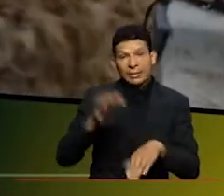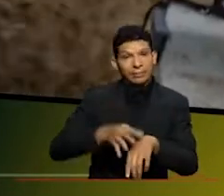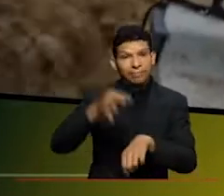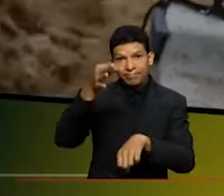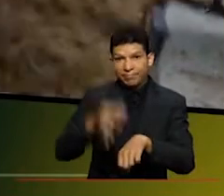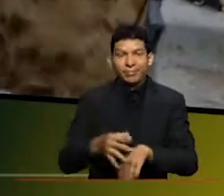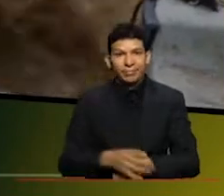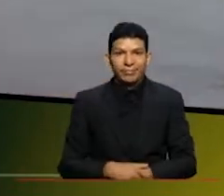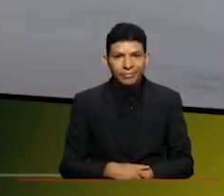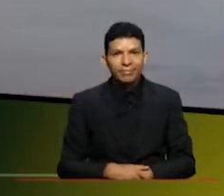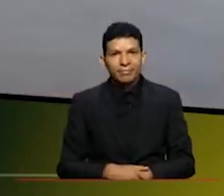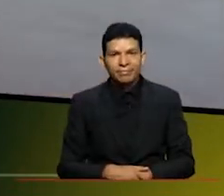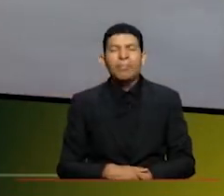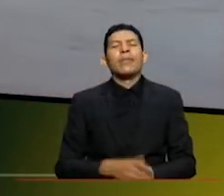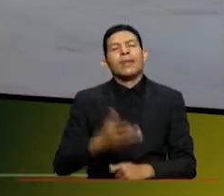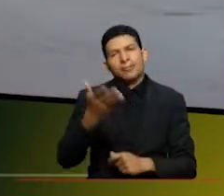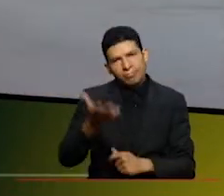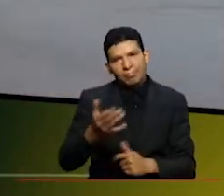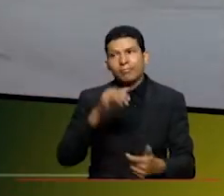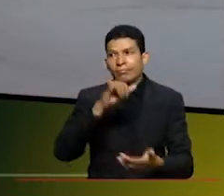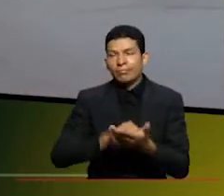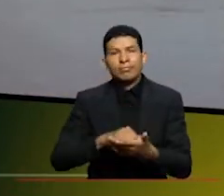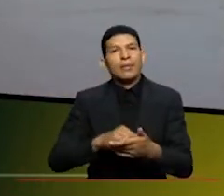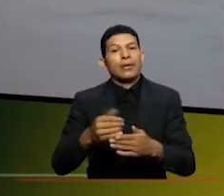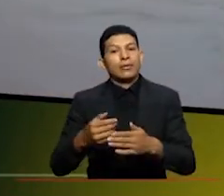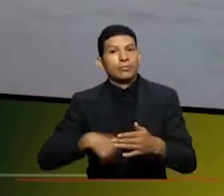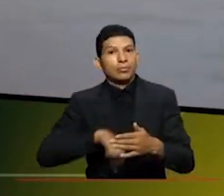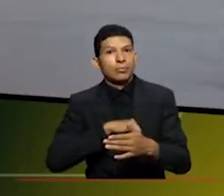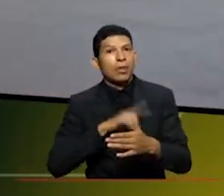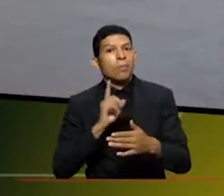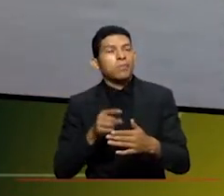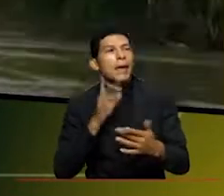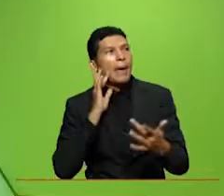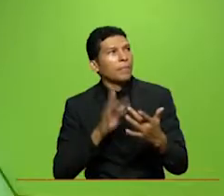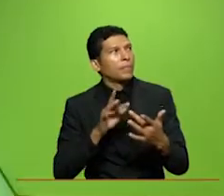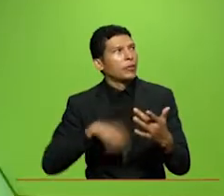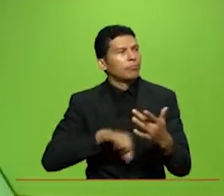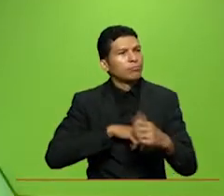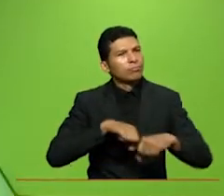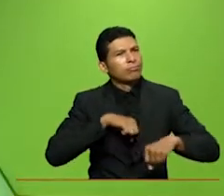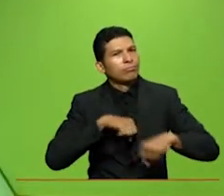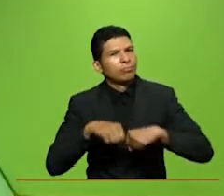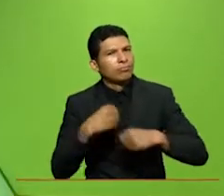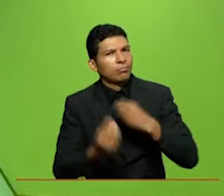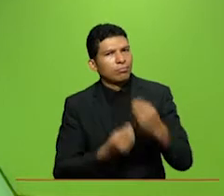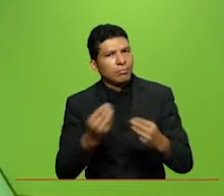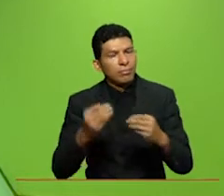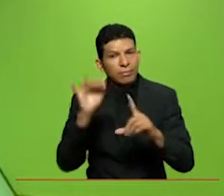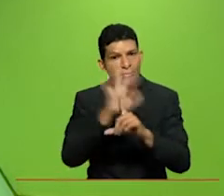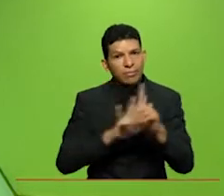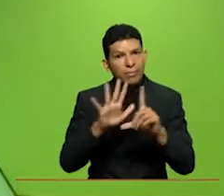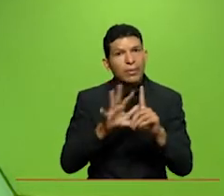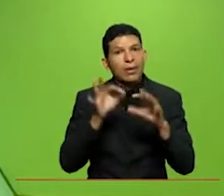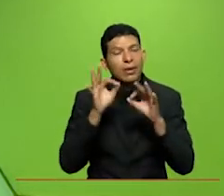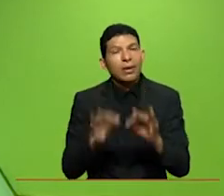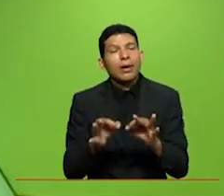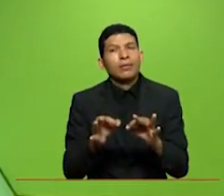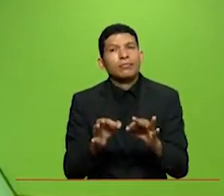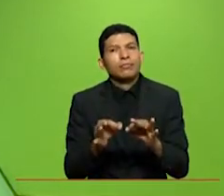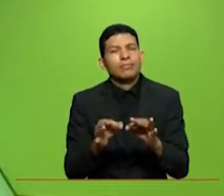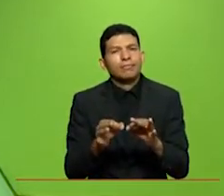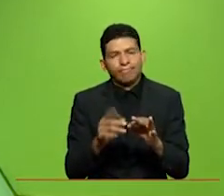así es justamente como antesala a la realización del documental que usted menciona y que se denomina